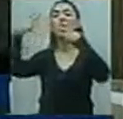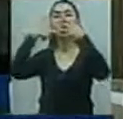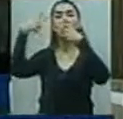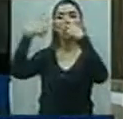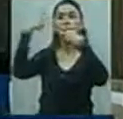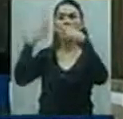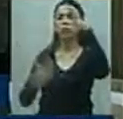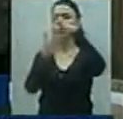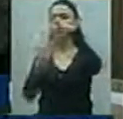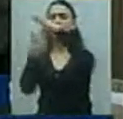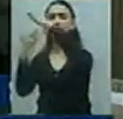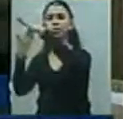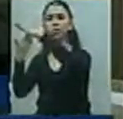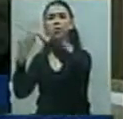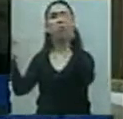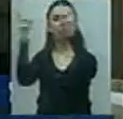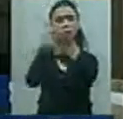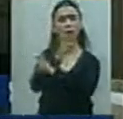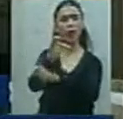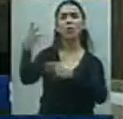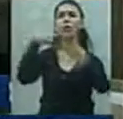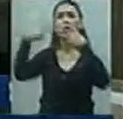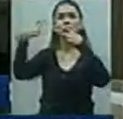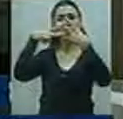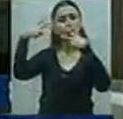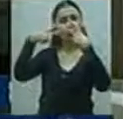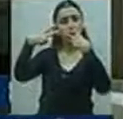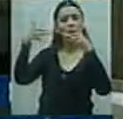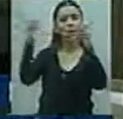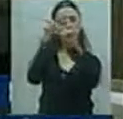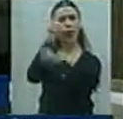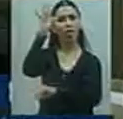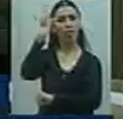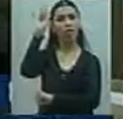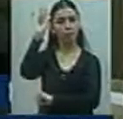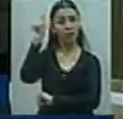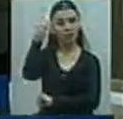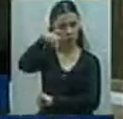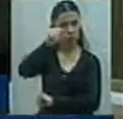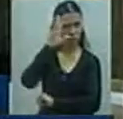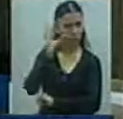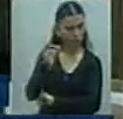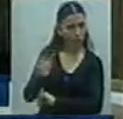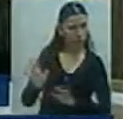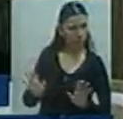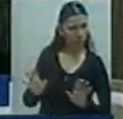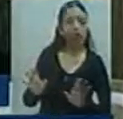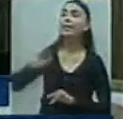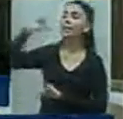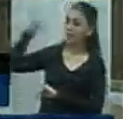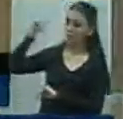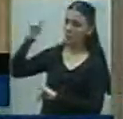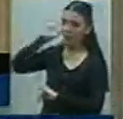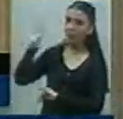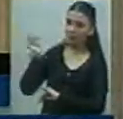para la prensa. Una situación muy particular que vive la cooperativa, ¿no? Está al tanto. Sí, estoy al tanto